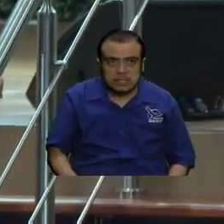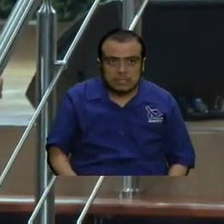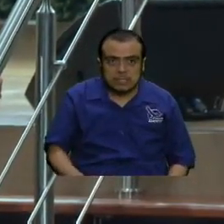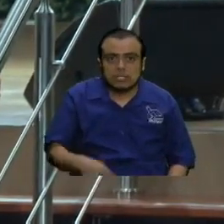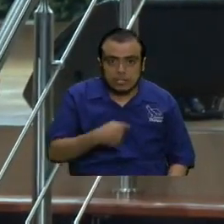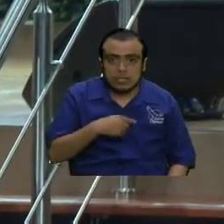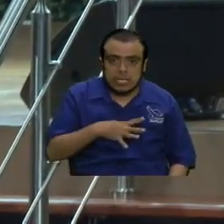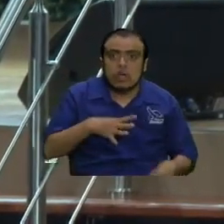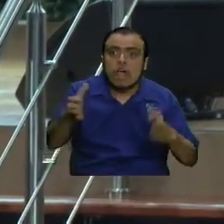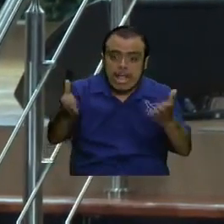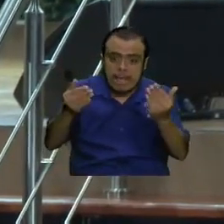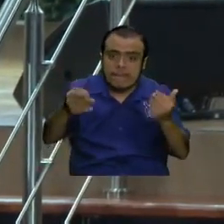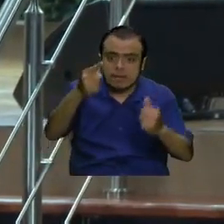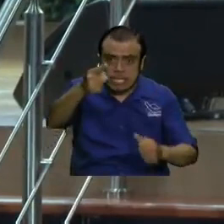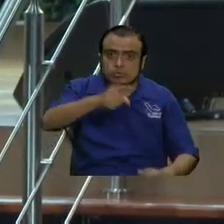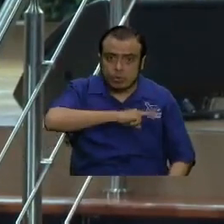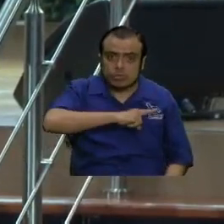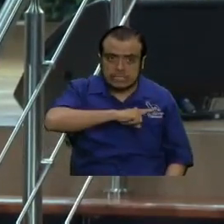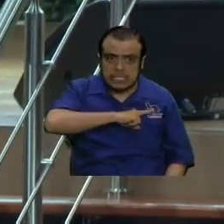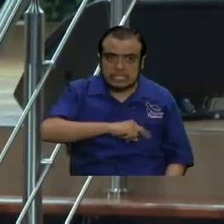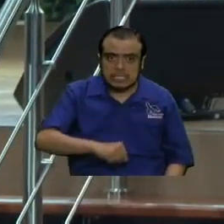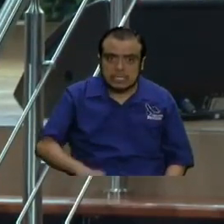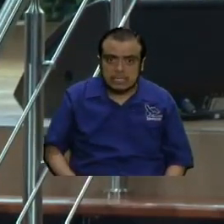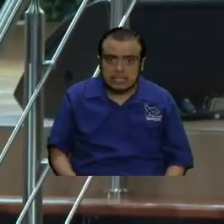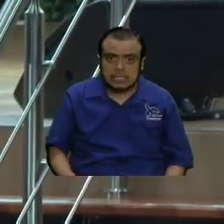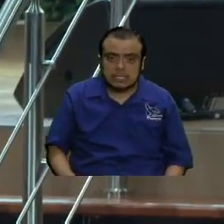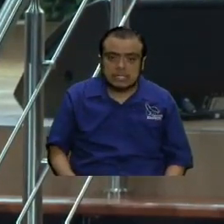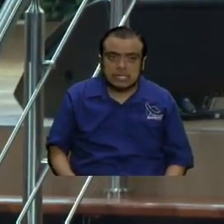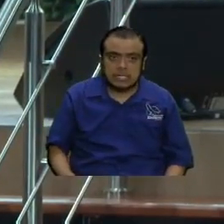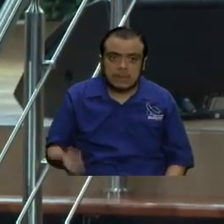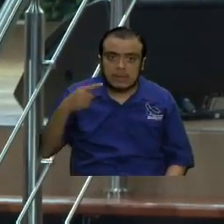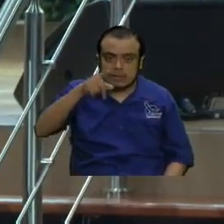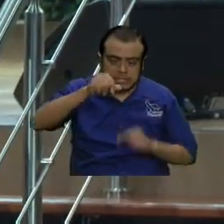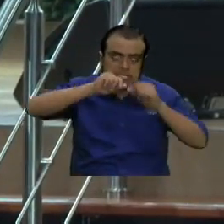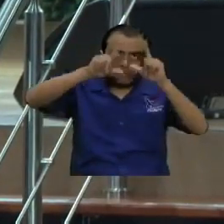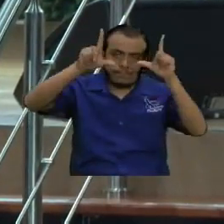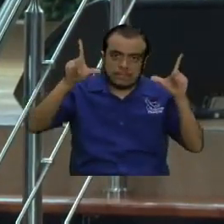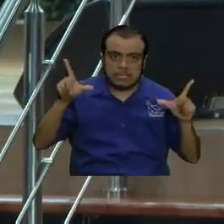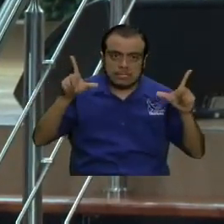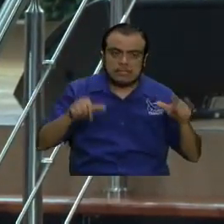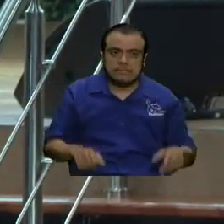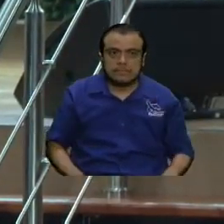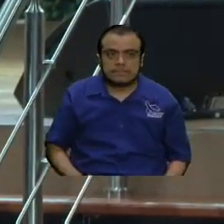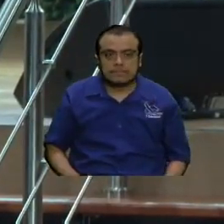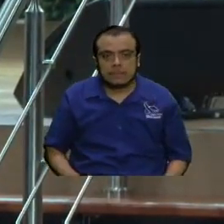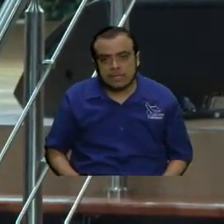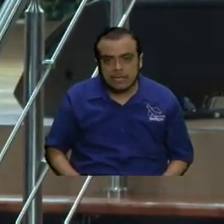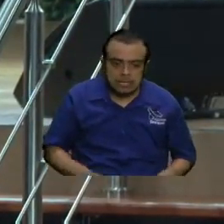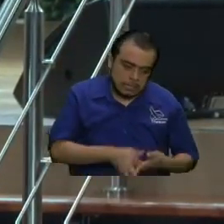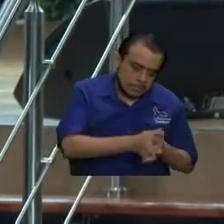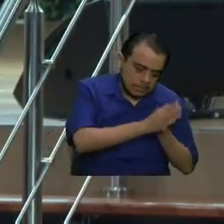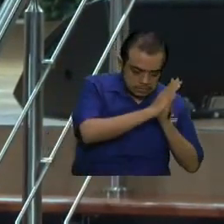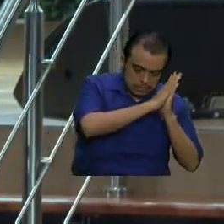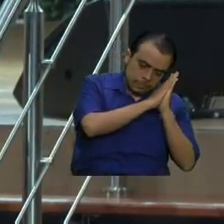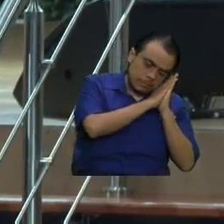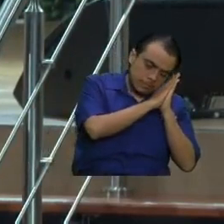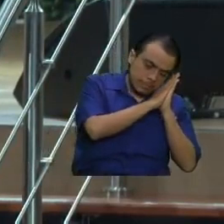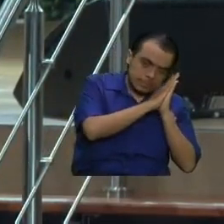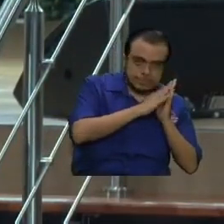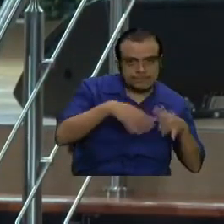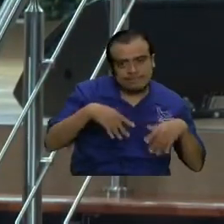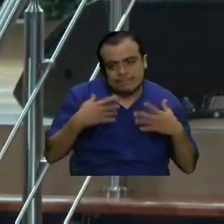un llamado a su conciencia para que despierte los que los que están dormidos en el sobor